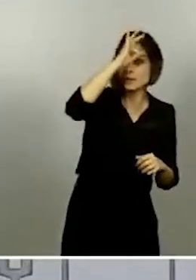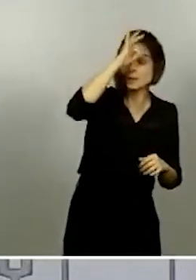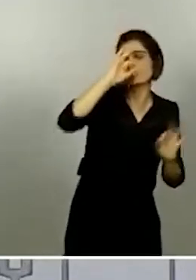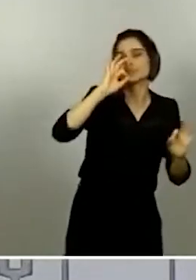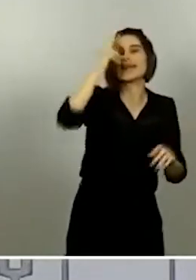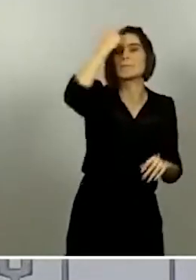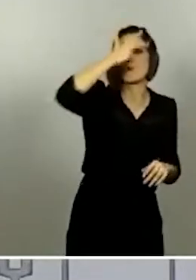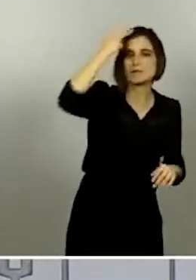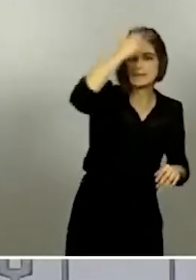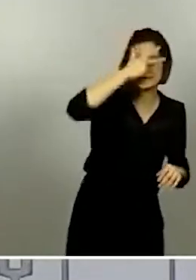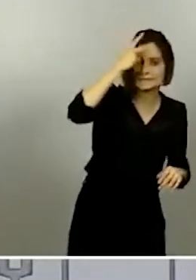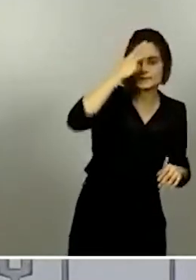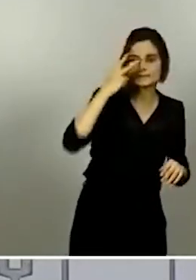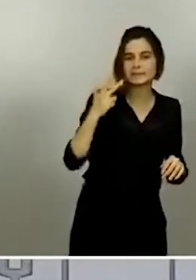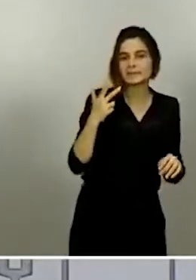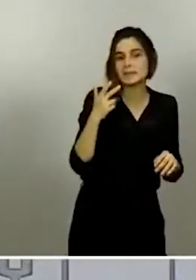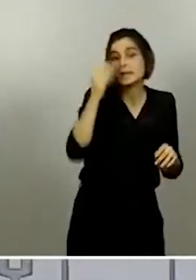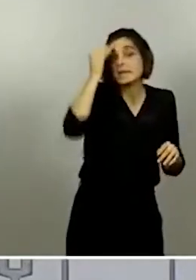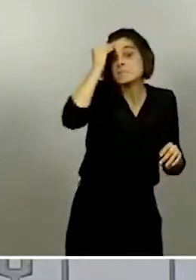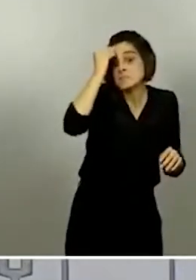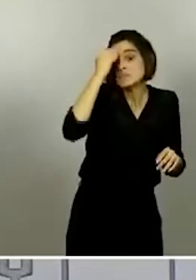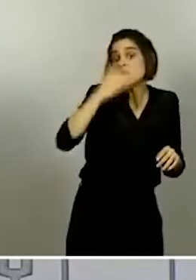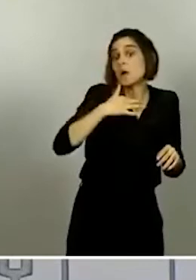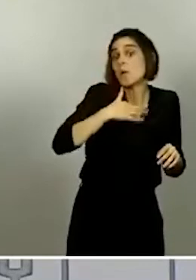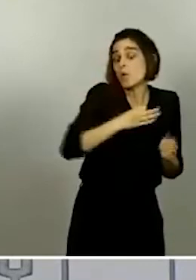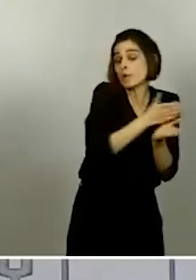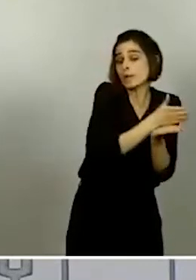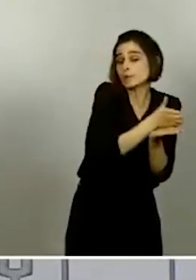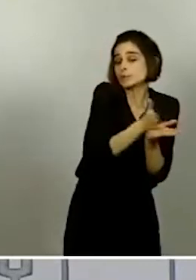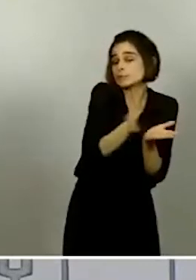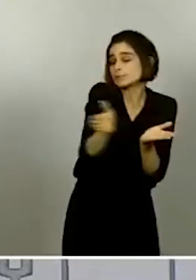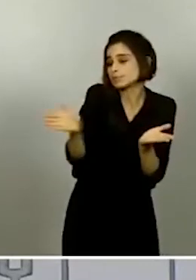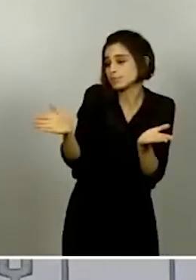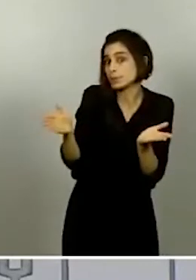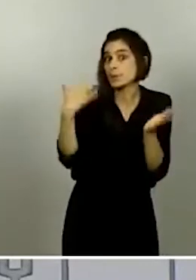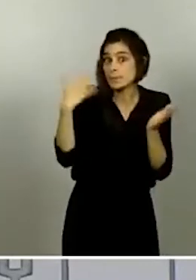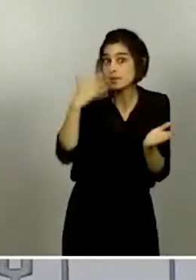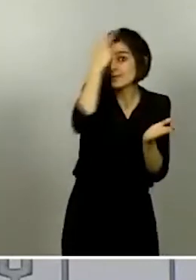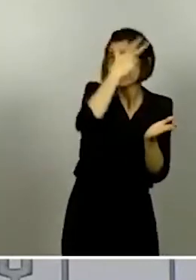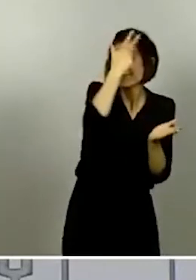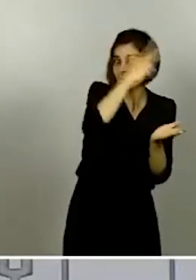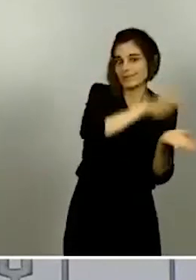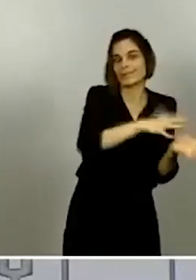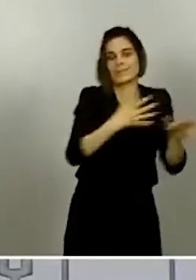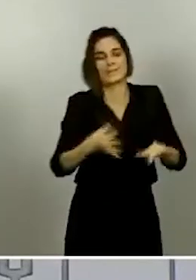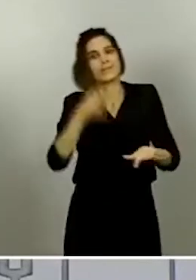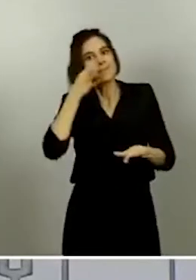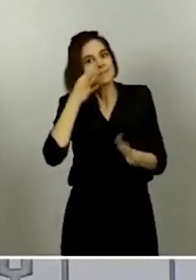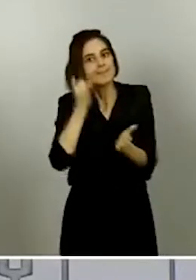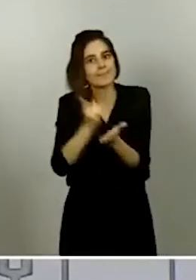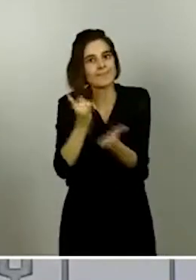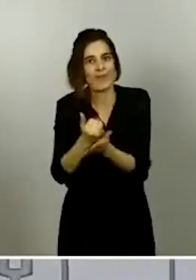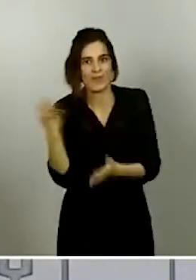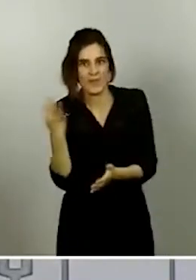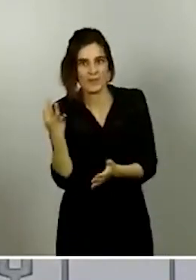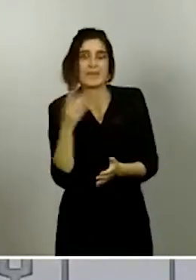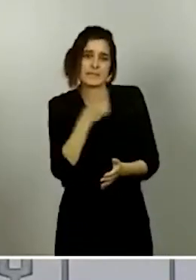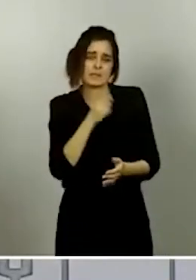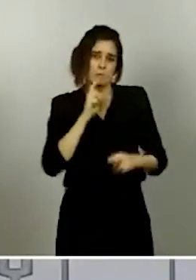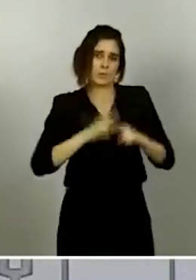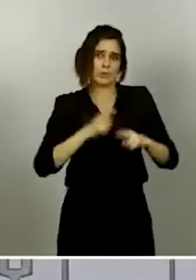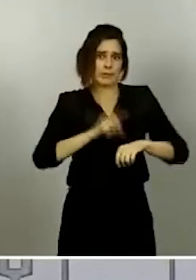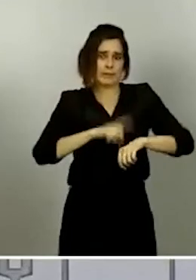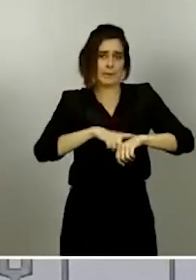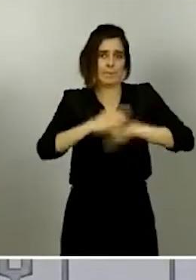cosa posible, es prácticamente todo, pero todas las hipótesis hay que comprobarlas y eso lleva tiempo. El plantear una pregunta el día 10